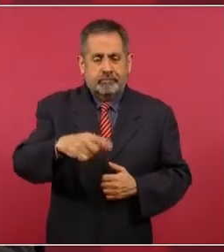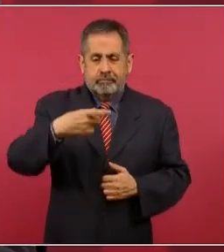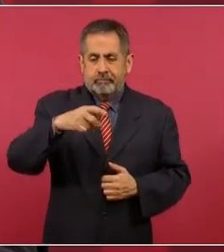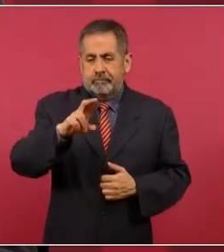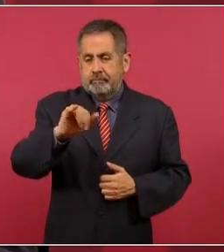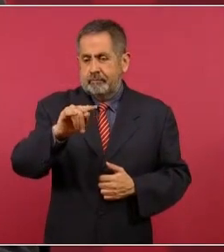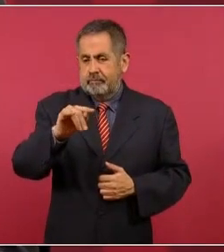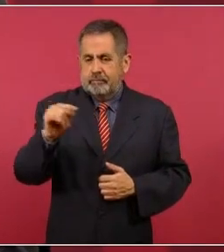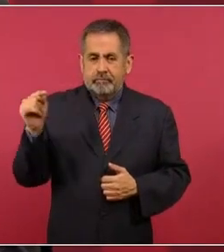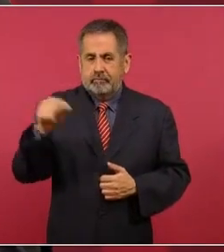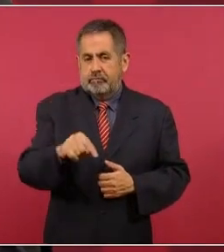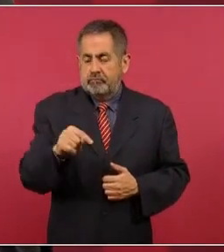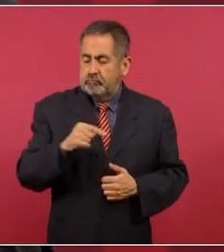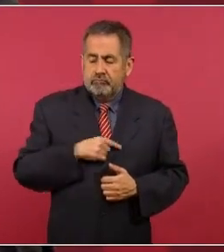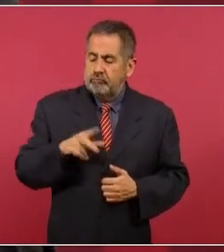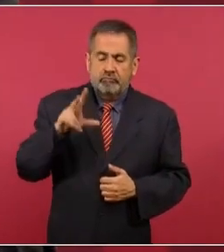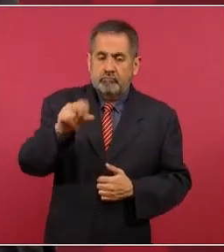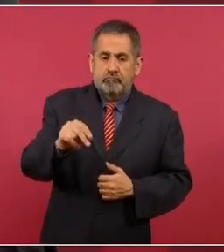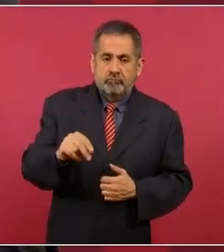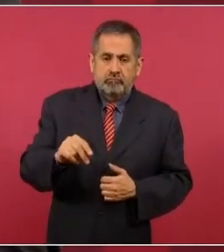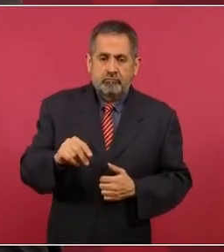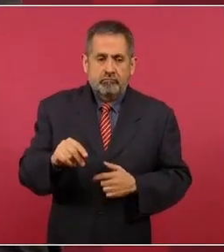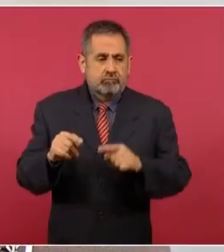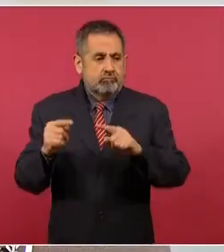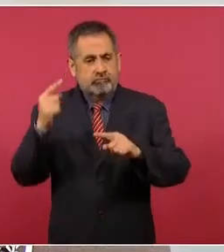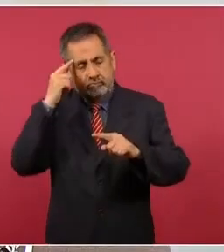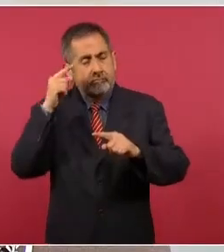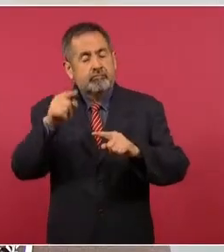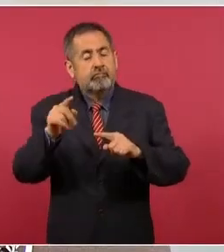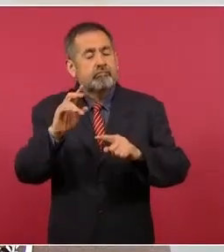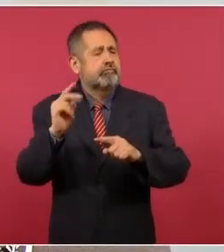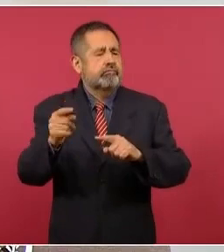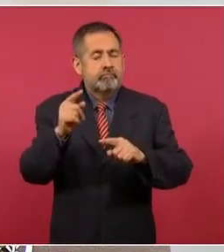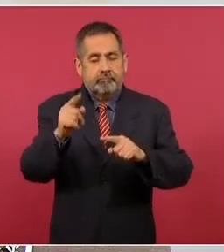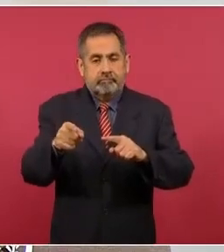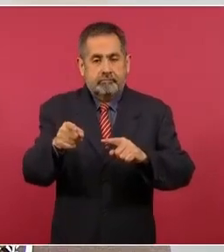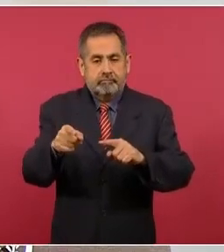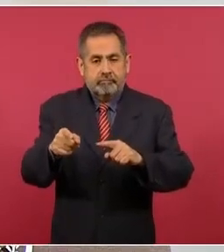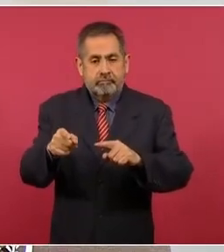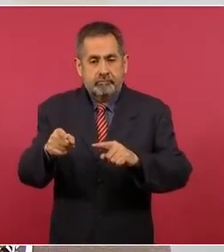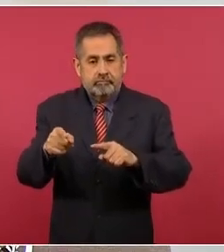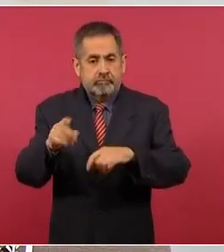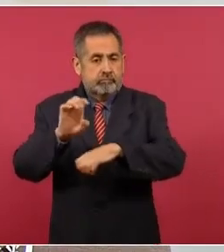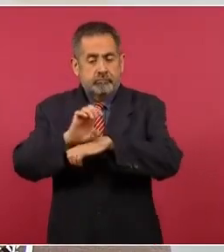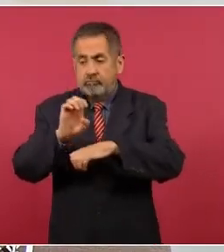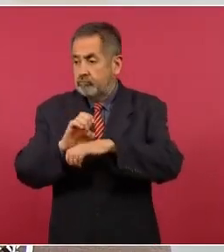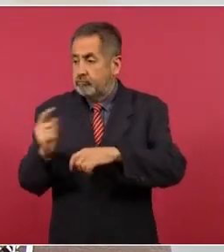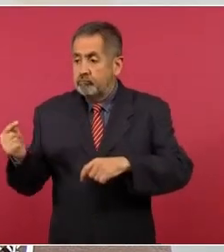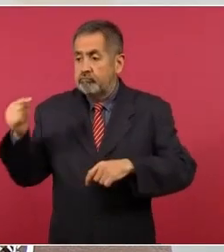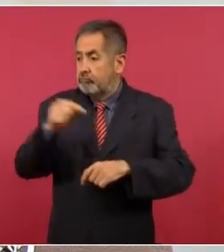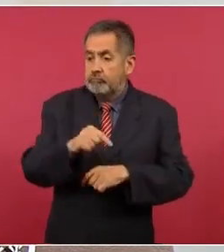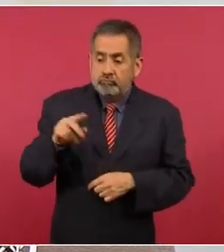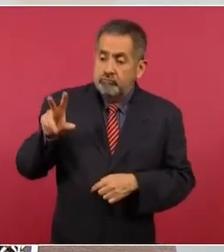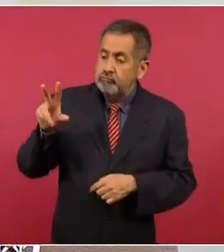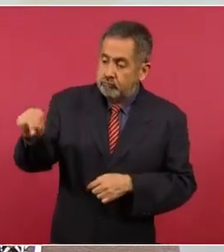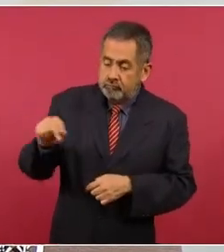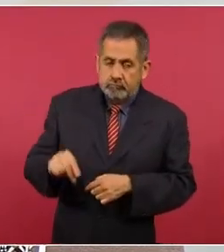a Venezuela, digo, a Ecuador, y